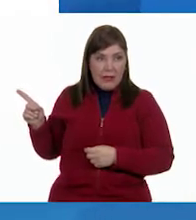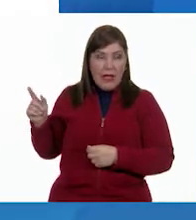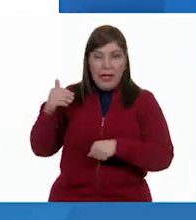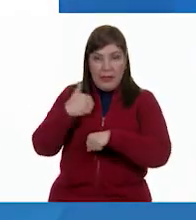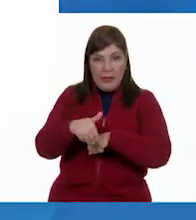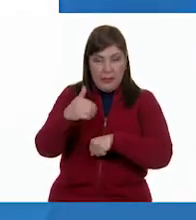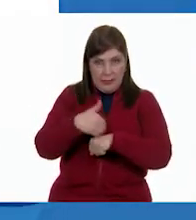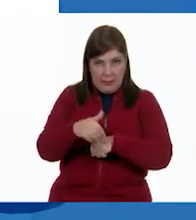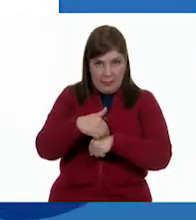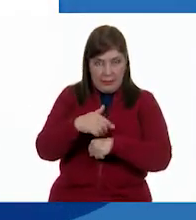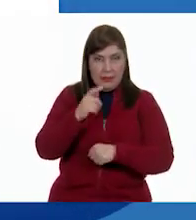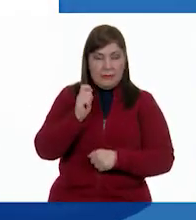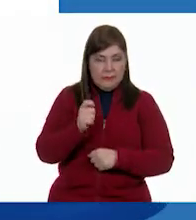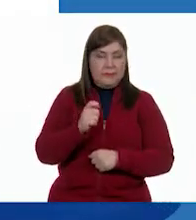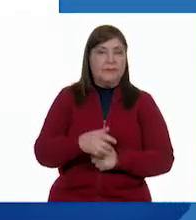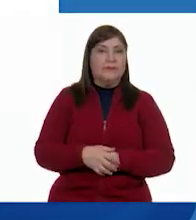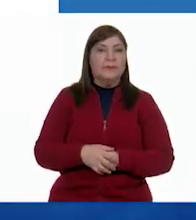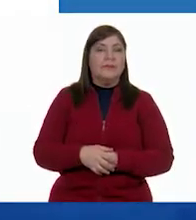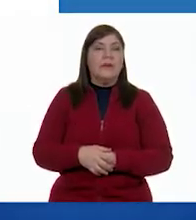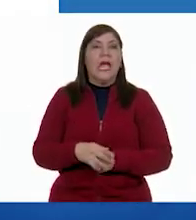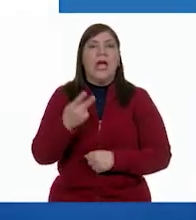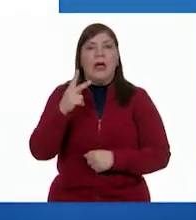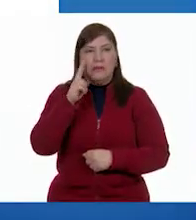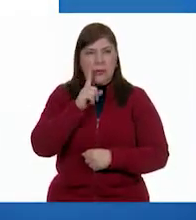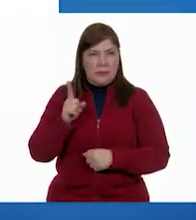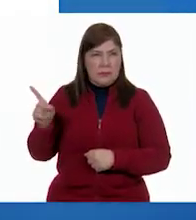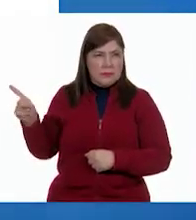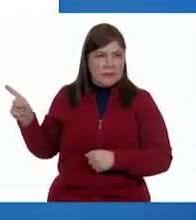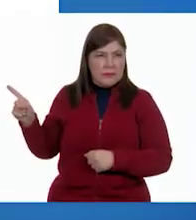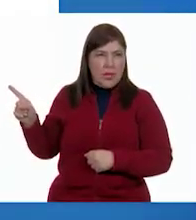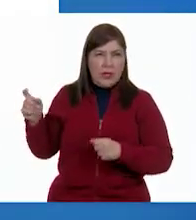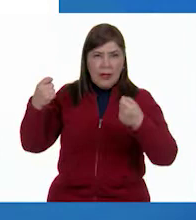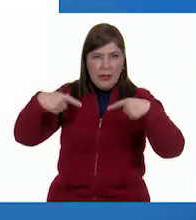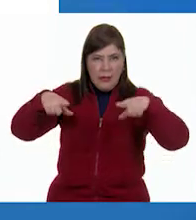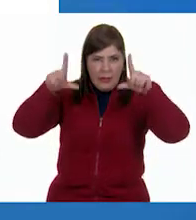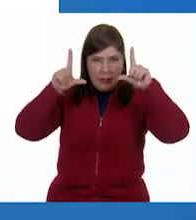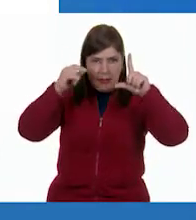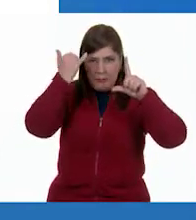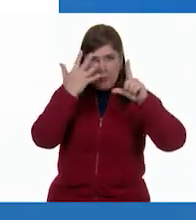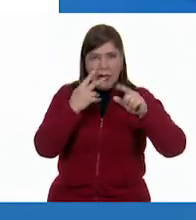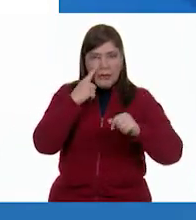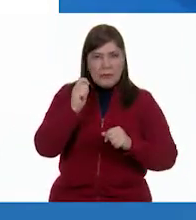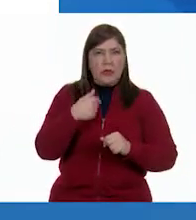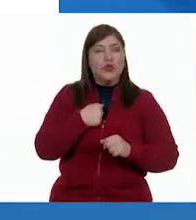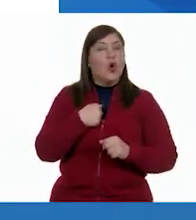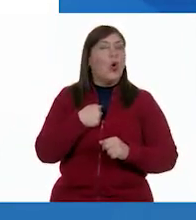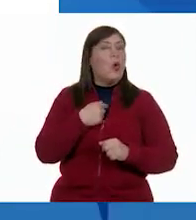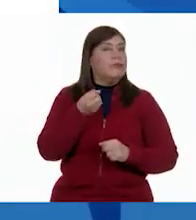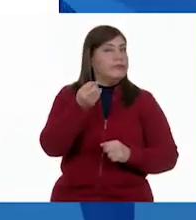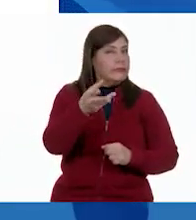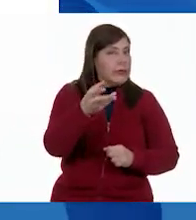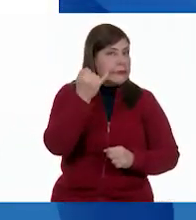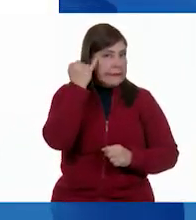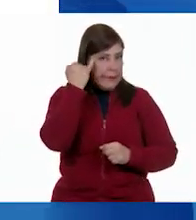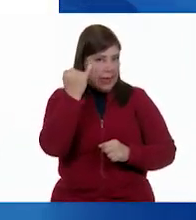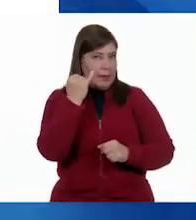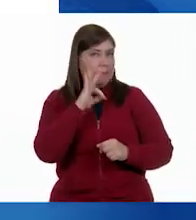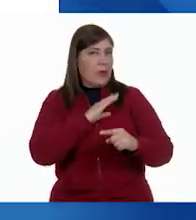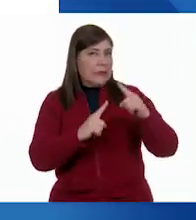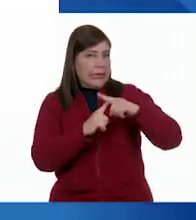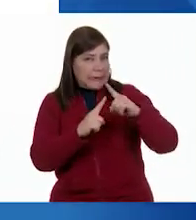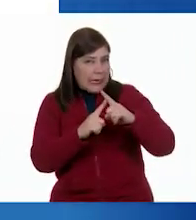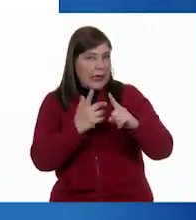Pero aquí en esta imagen yo también les tengo un reto un poco curioso. ¿Qué alcanzan a